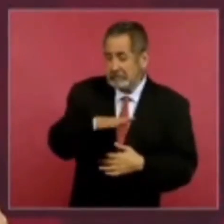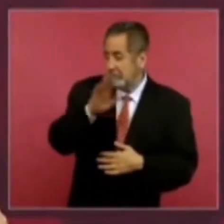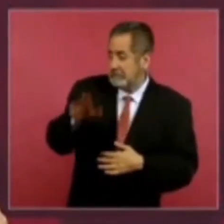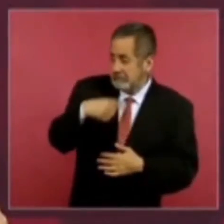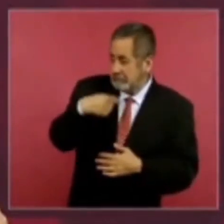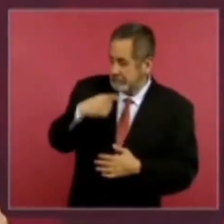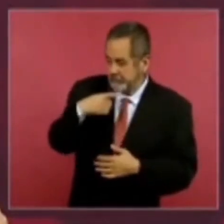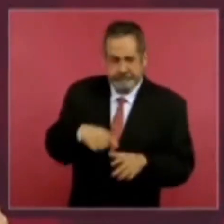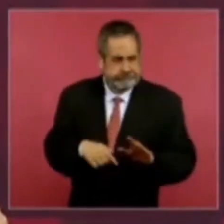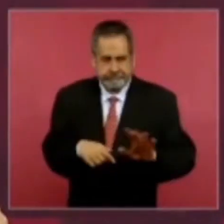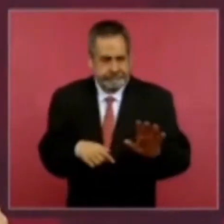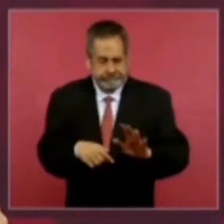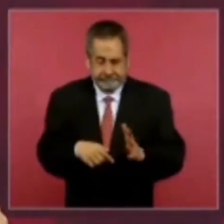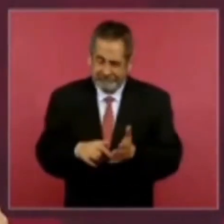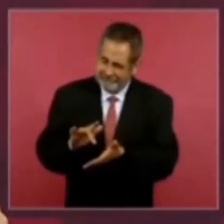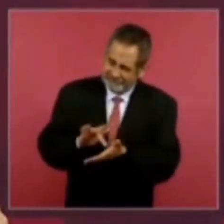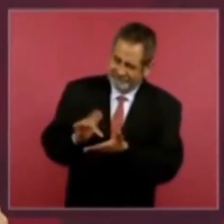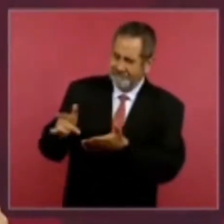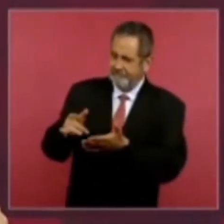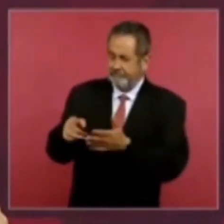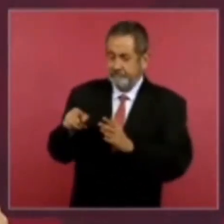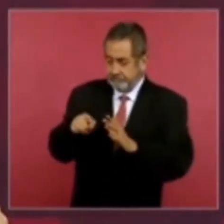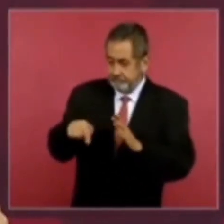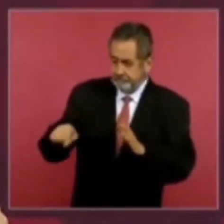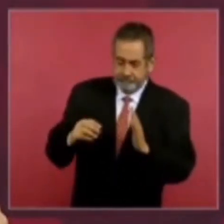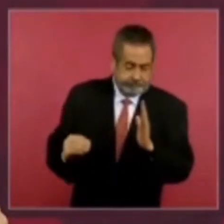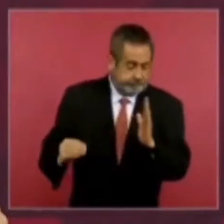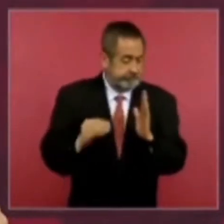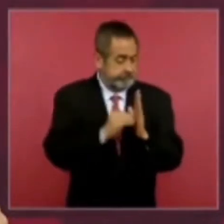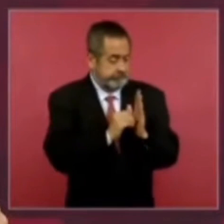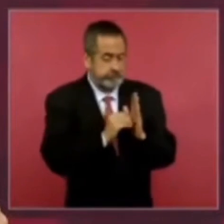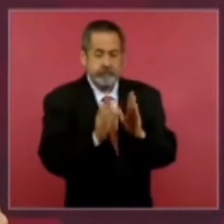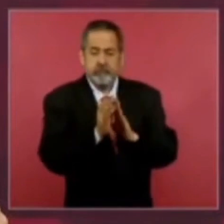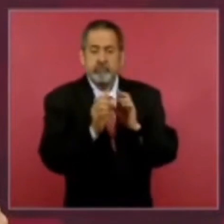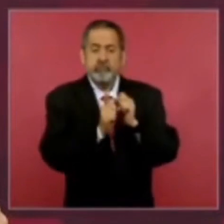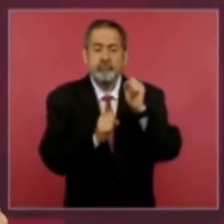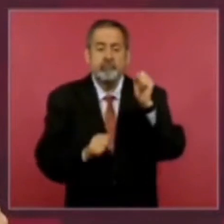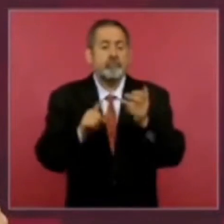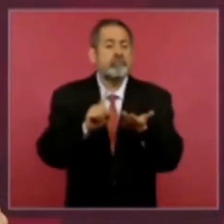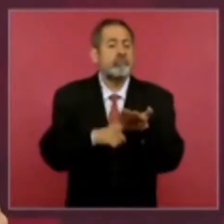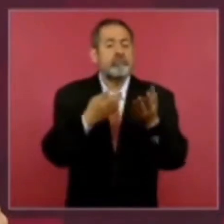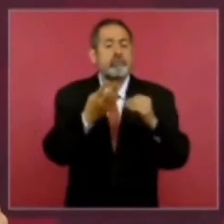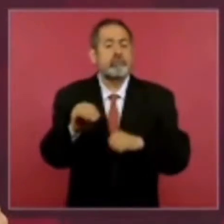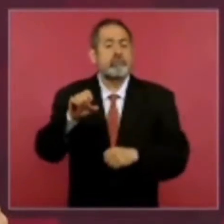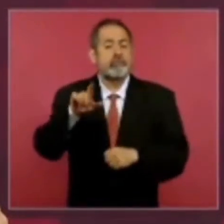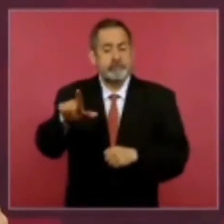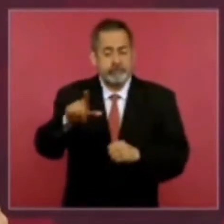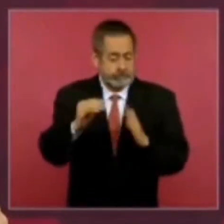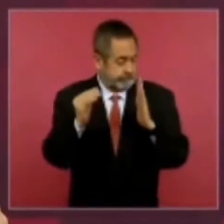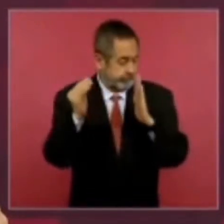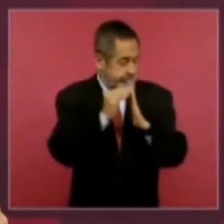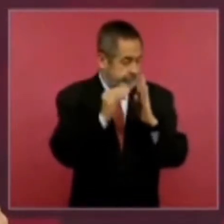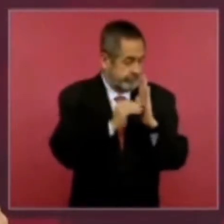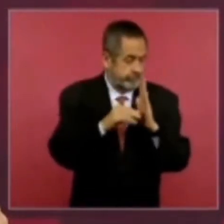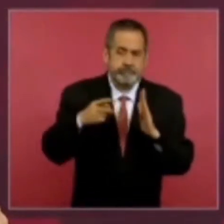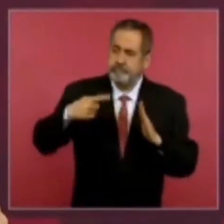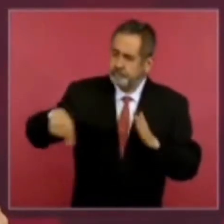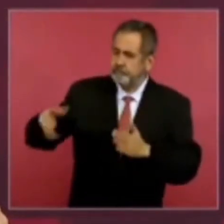Gracias a eso, en la Constitución del 17, se establecieron derechos sociales.